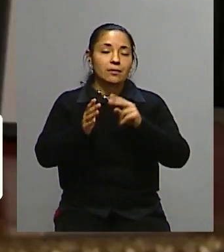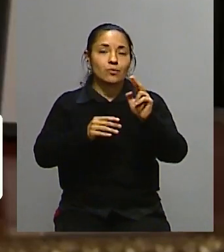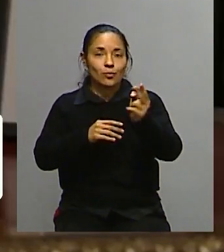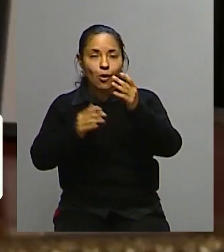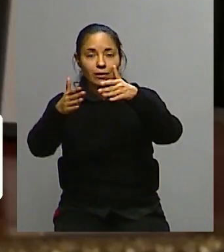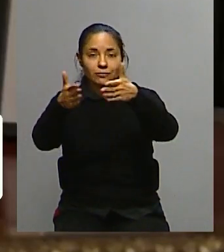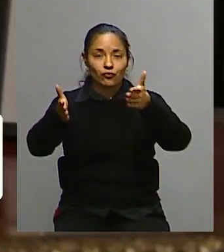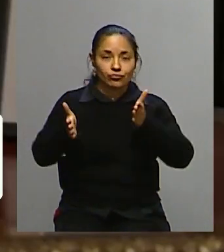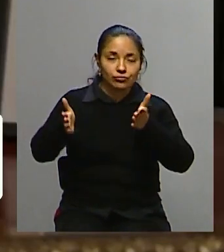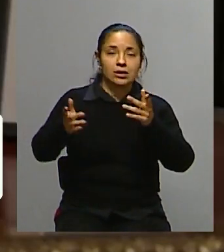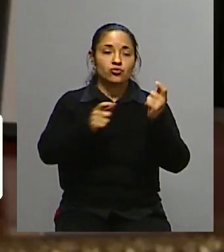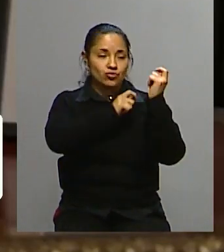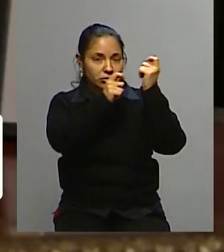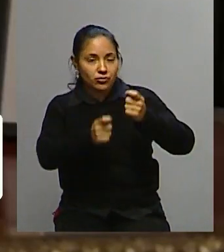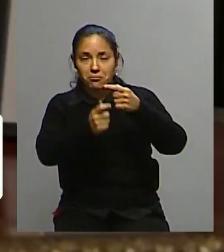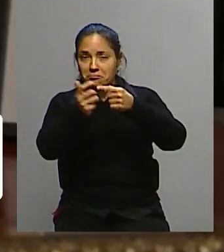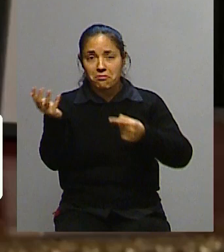la sucesión,